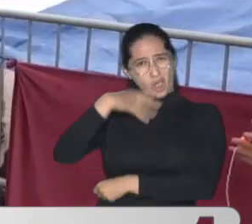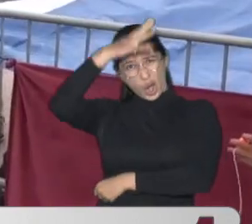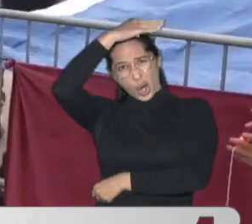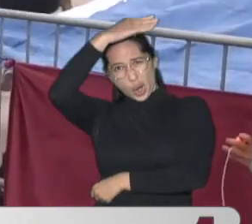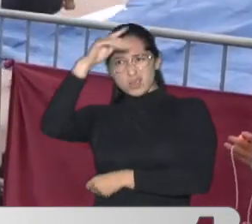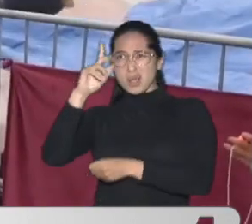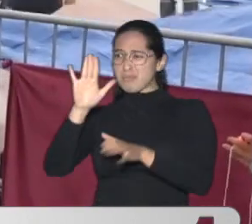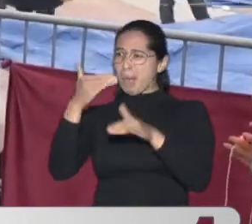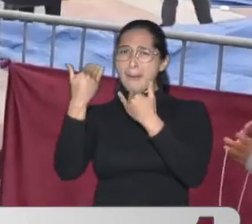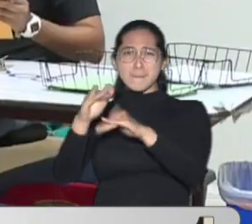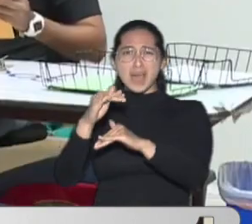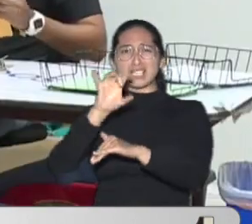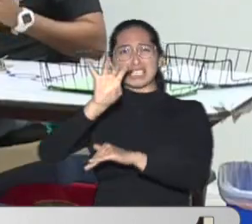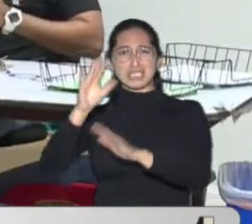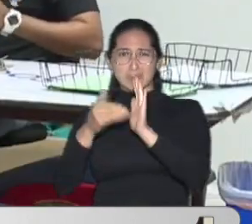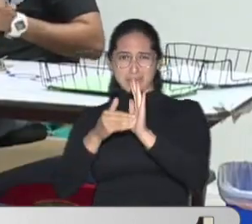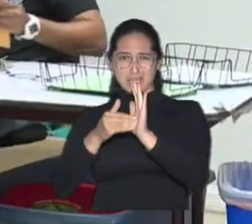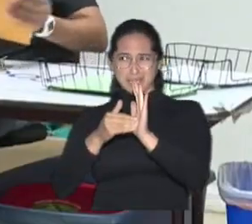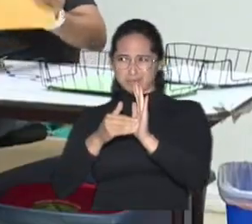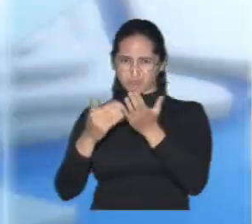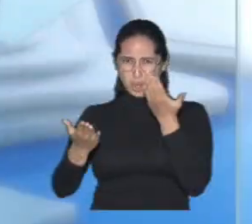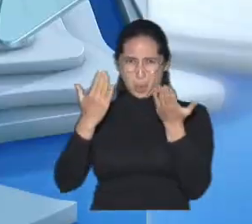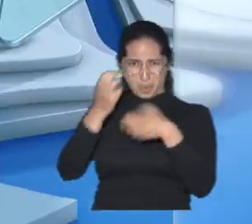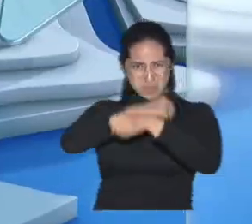El más bajo Desde 1980